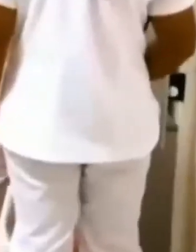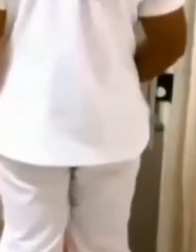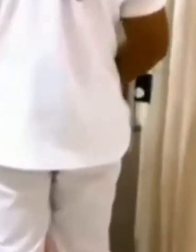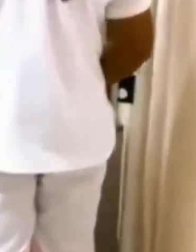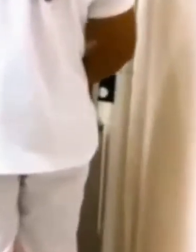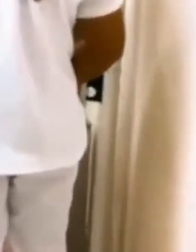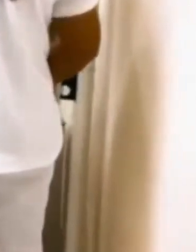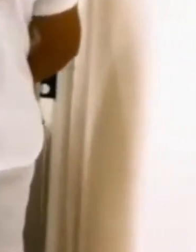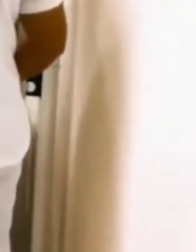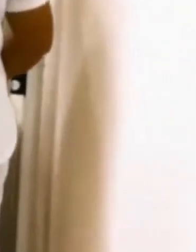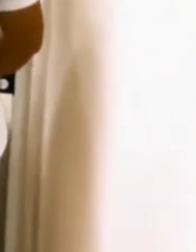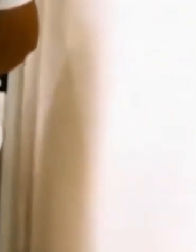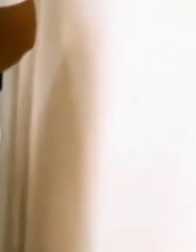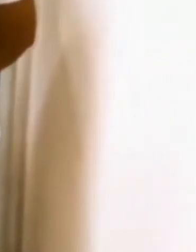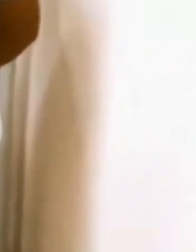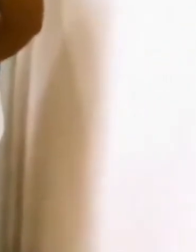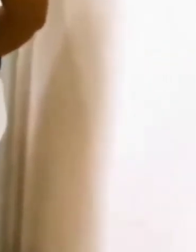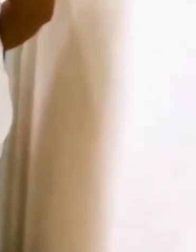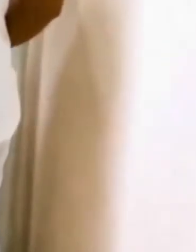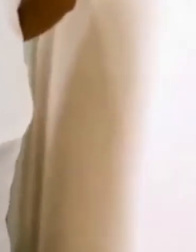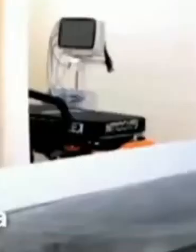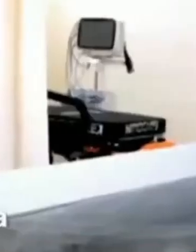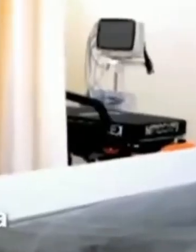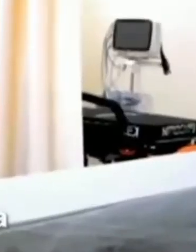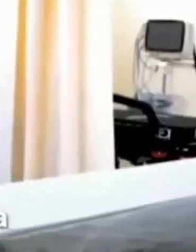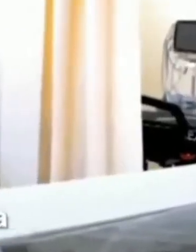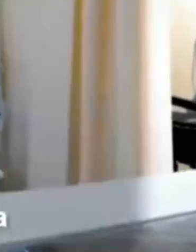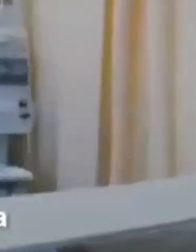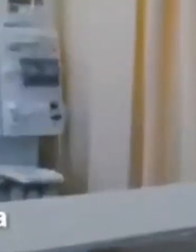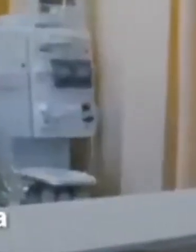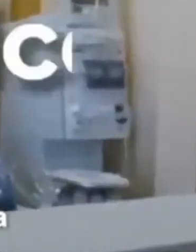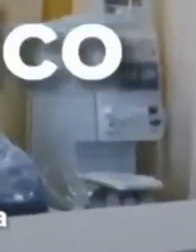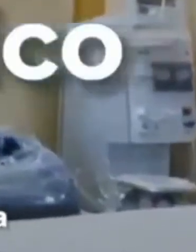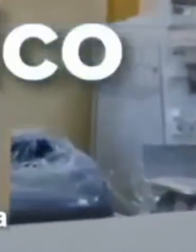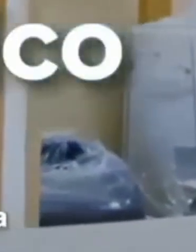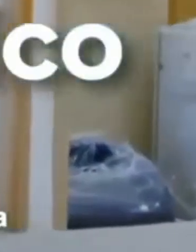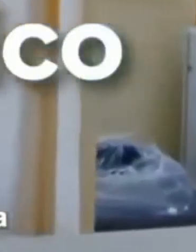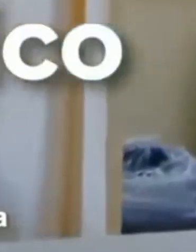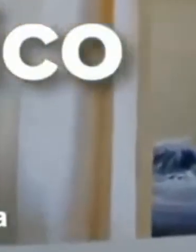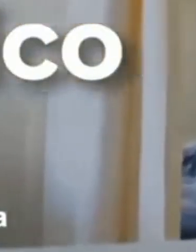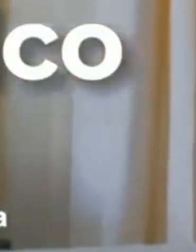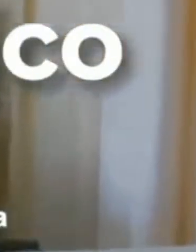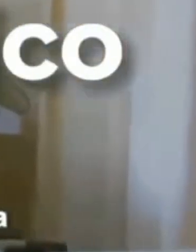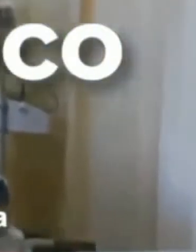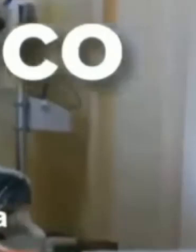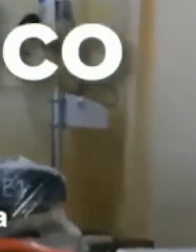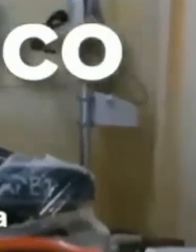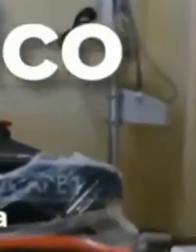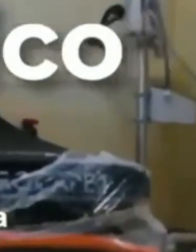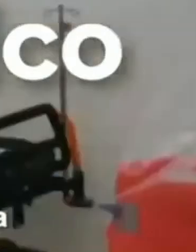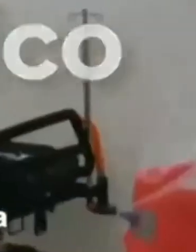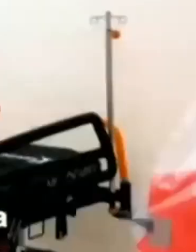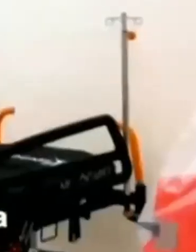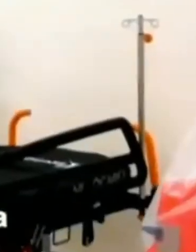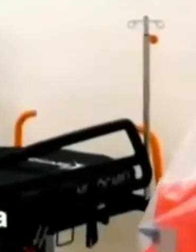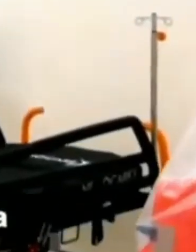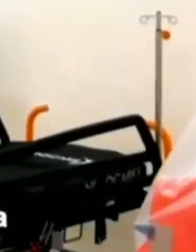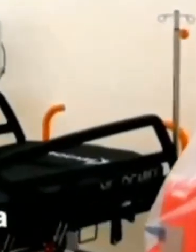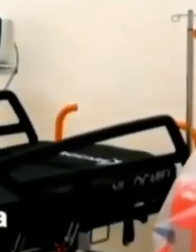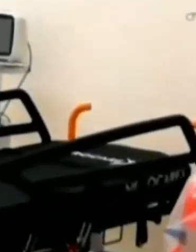medicina preventiva y telementoría. Está equipada con tecnología de alta gama para realizar diagnósticos